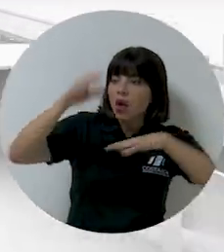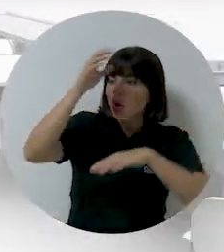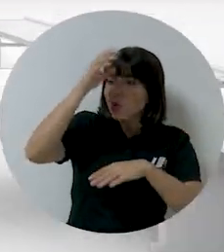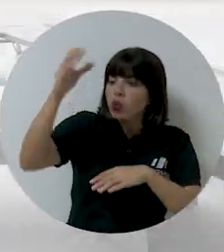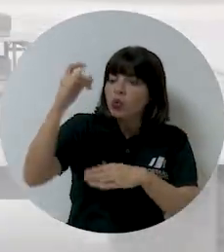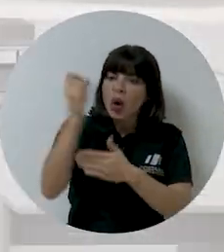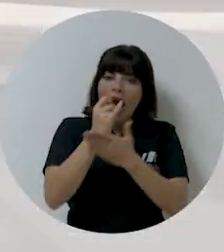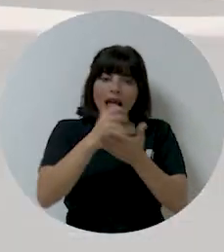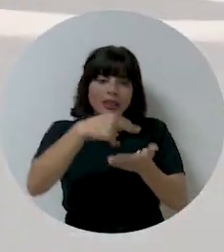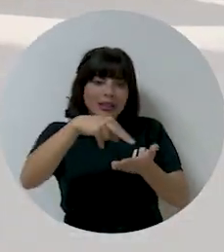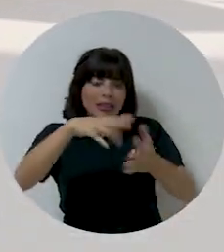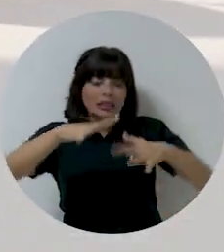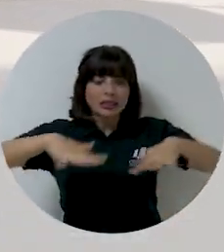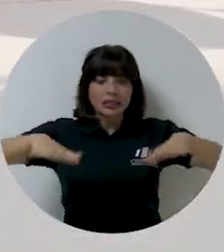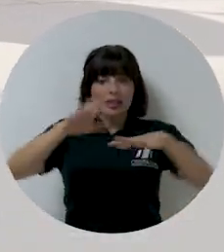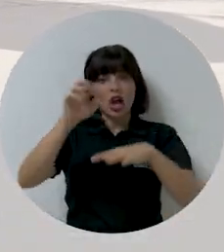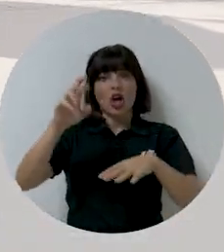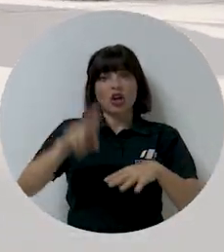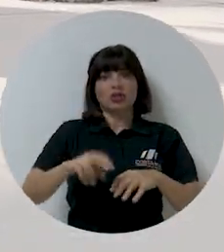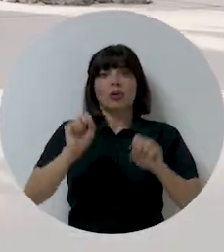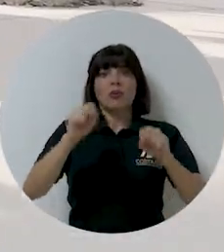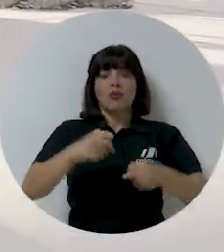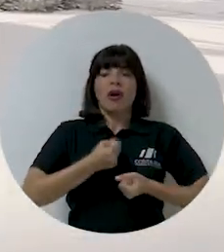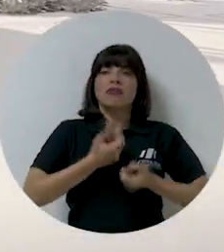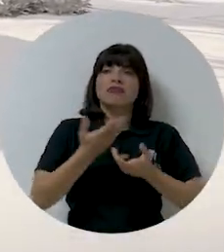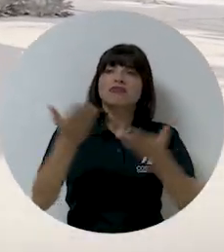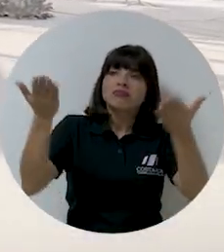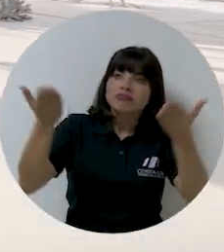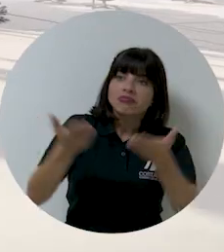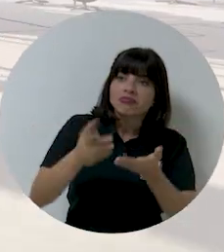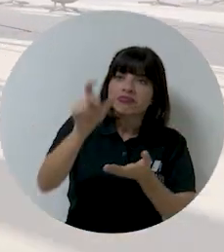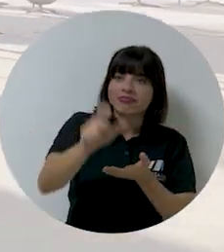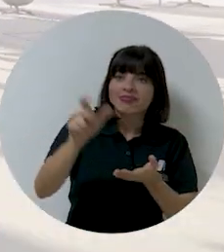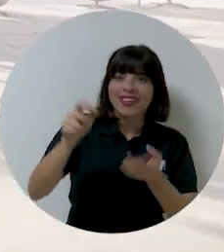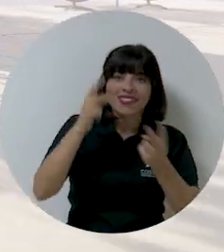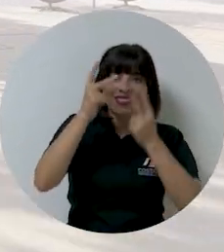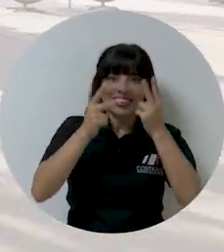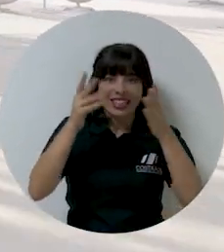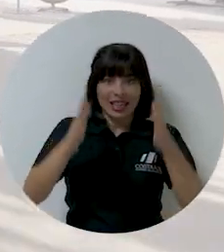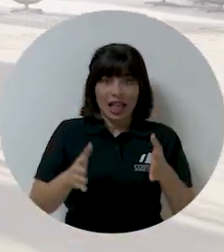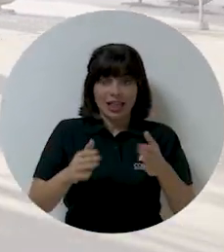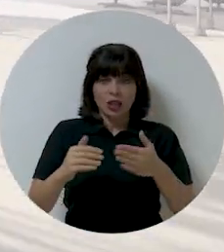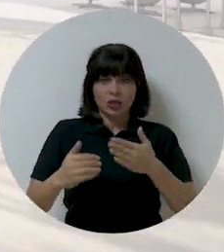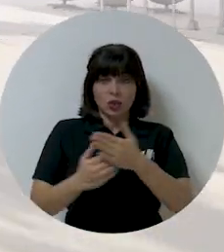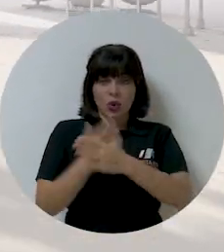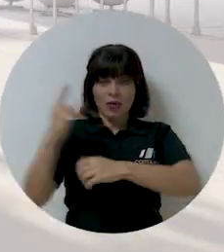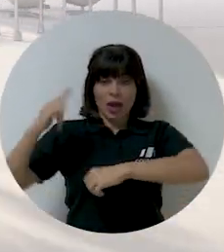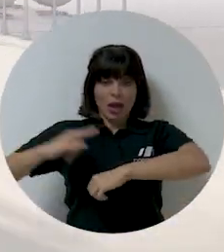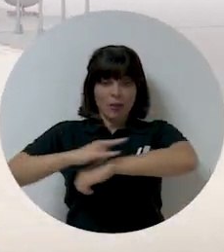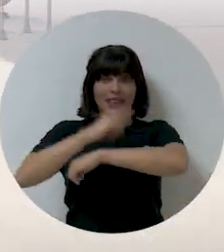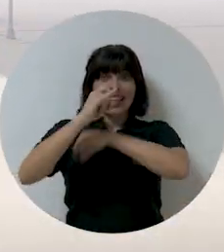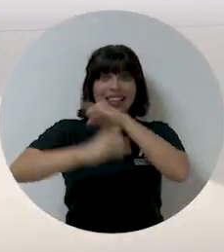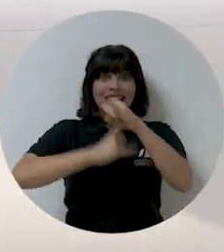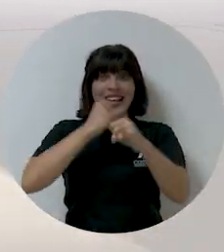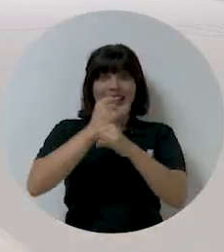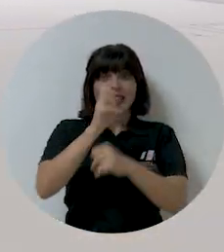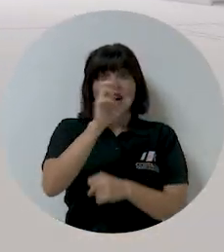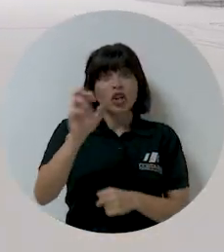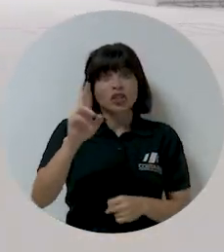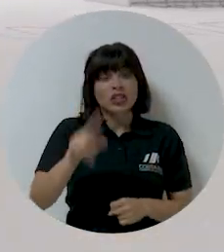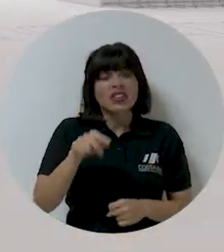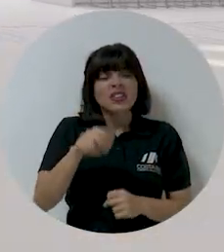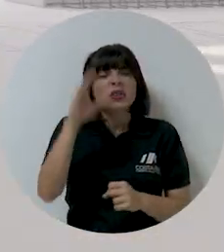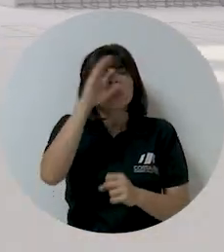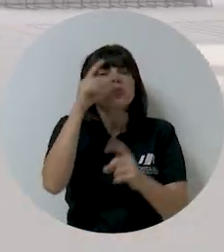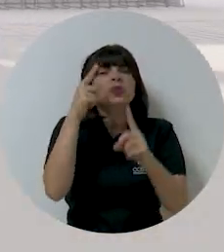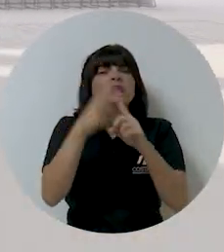culturales y artísticas, en donde Costa Rica podrá recibir y abrazar a sus visitantes. El nuevo Aeropuerto Internacional de Costa Rica